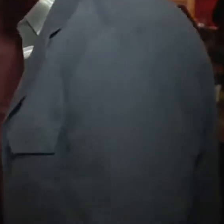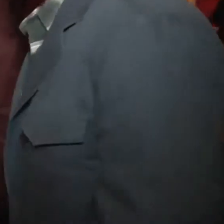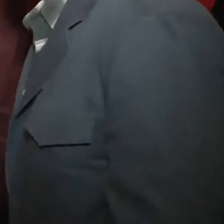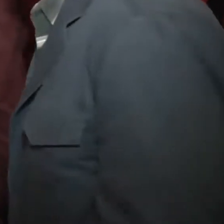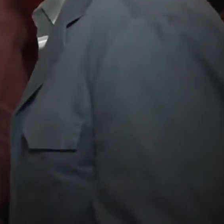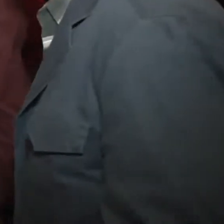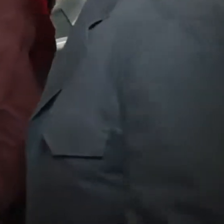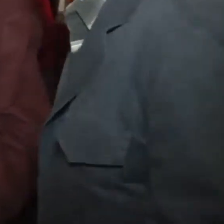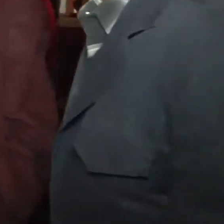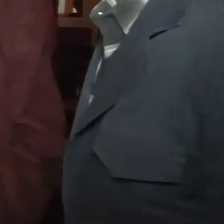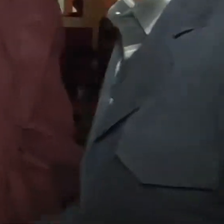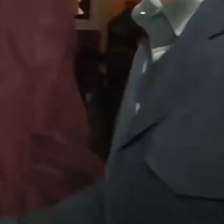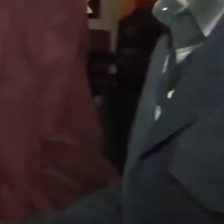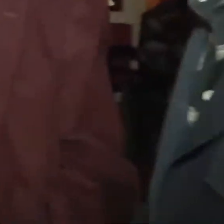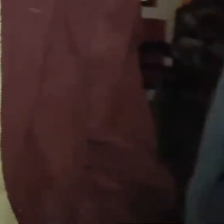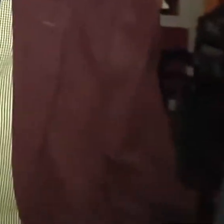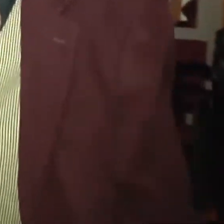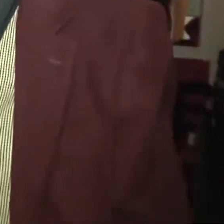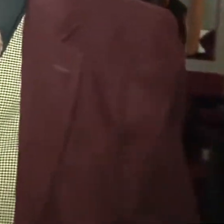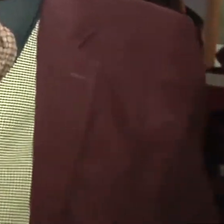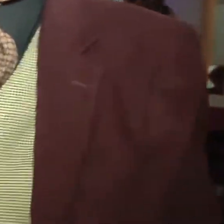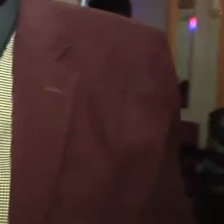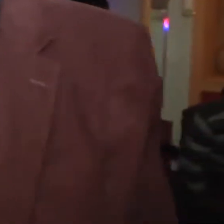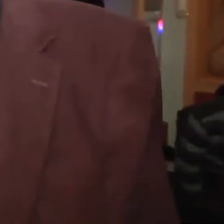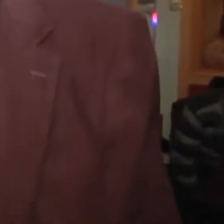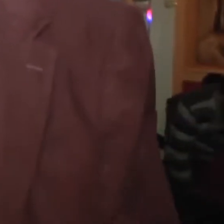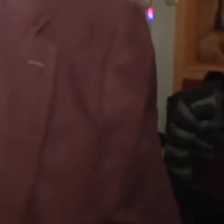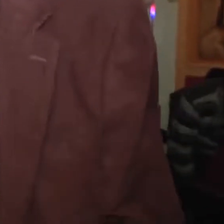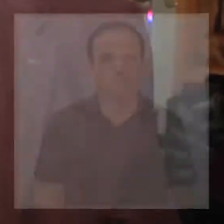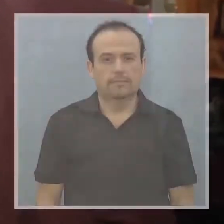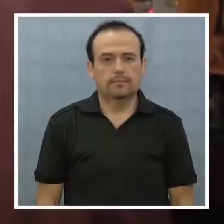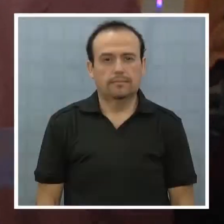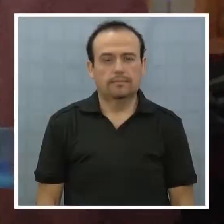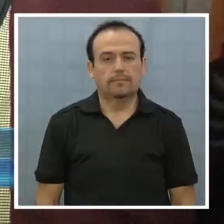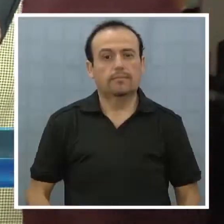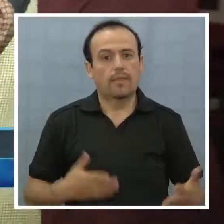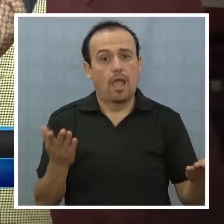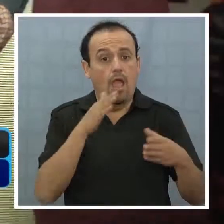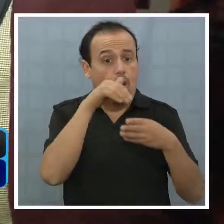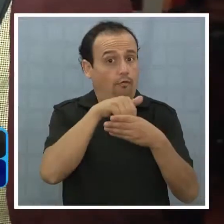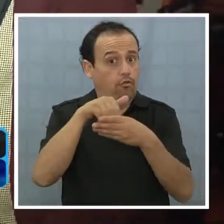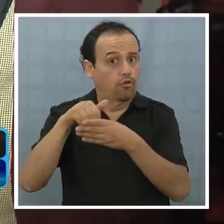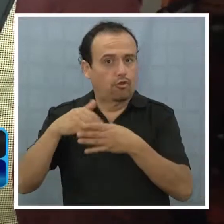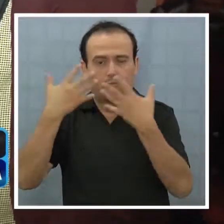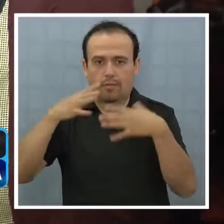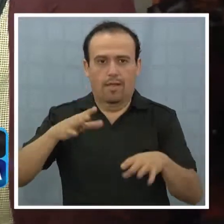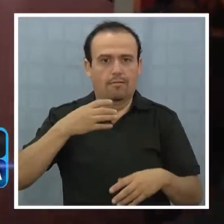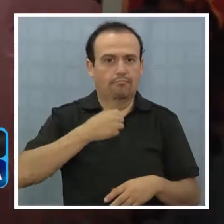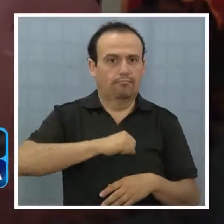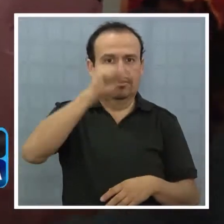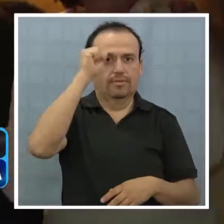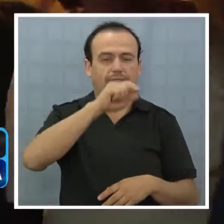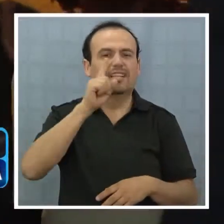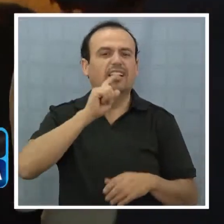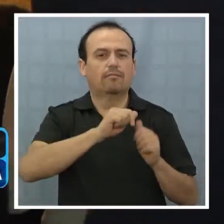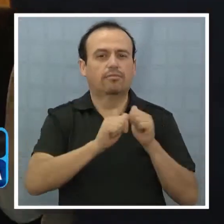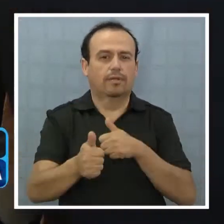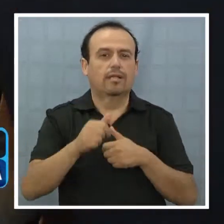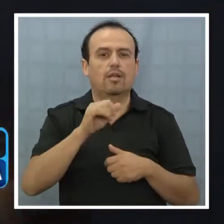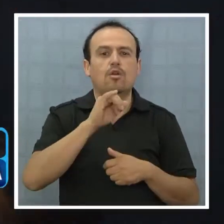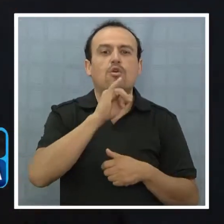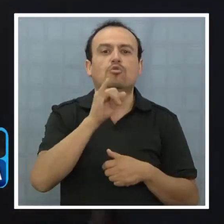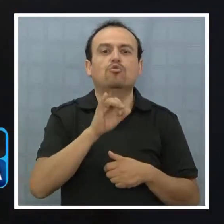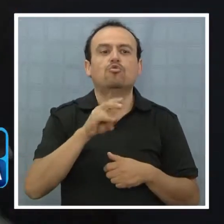No hay otra, no hay otra que... Tras una votación en la que arrasó con las demás candidatas, Zunilda